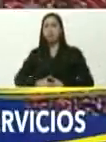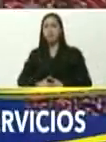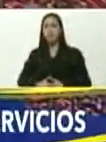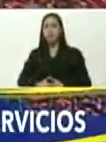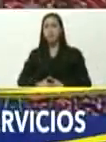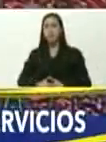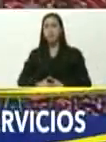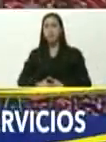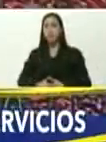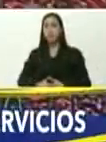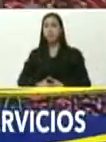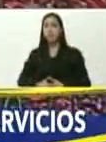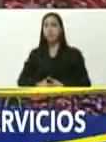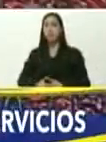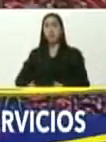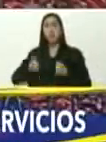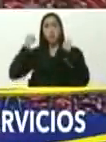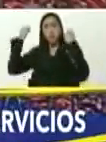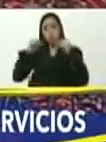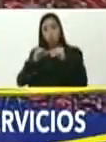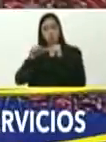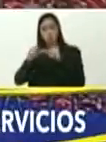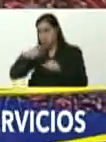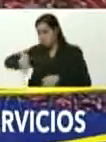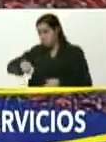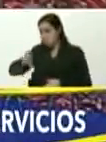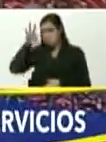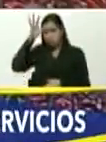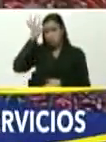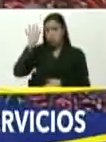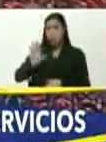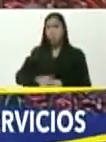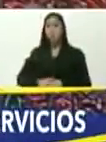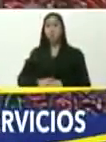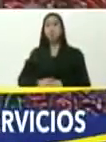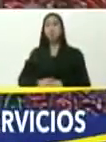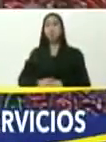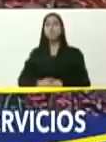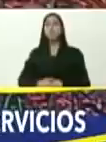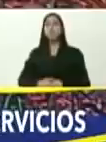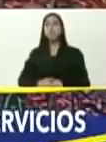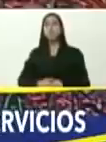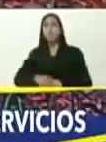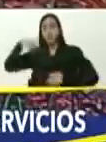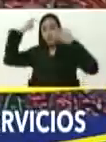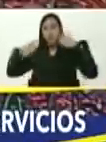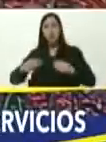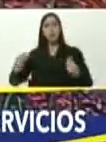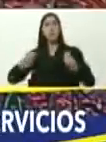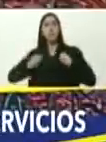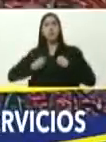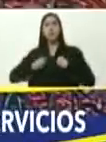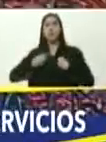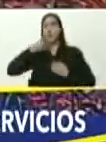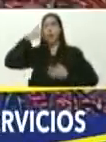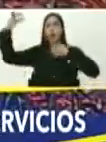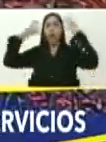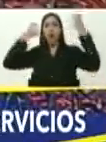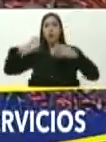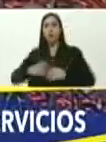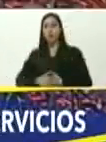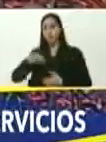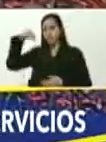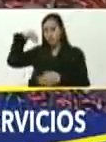la victoria sigue, va a ser mi grito, no sé el de ustedes, pero mi grito va a ser, Chávez vive, vive en el